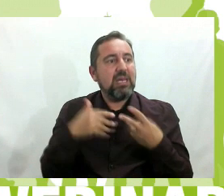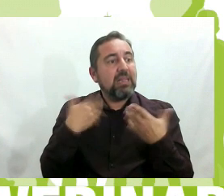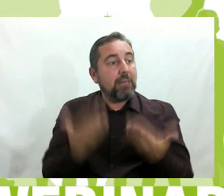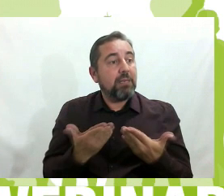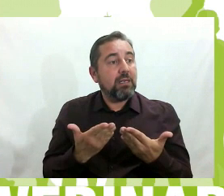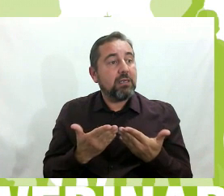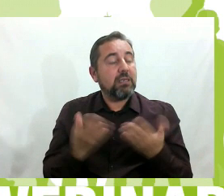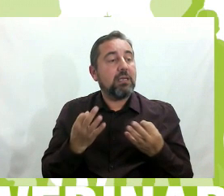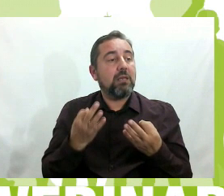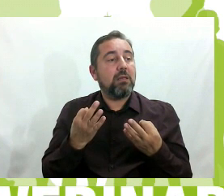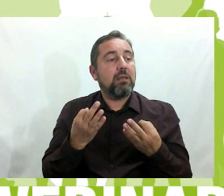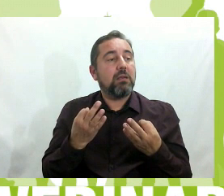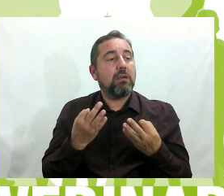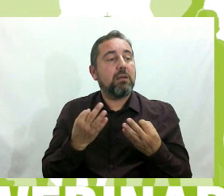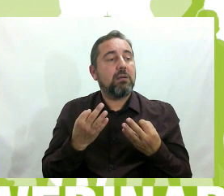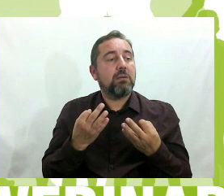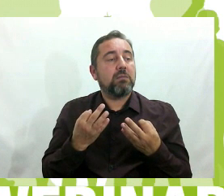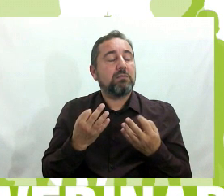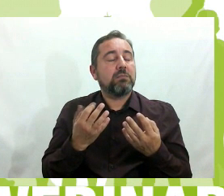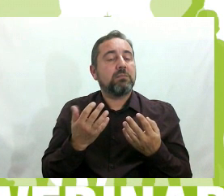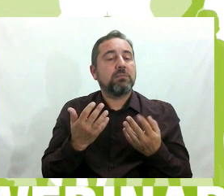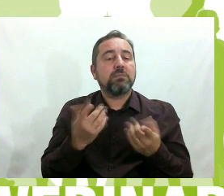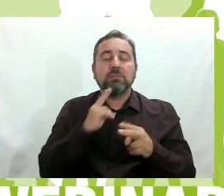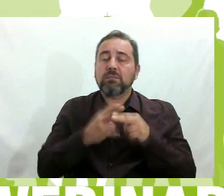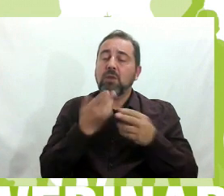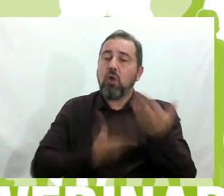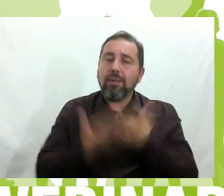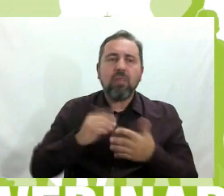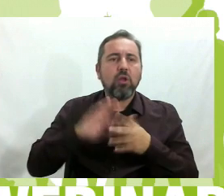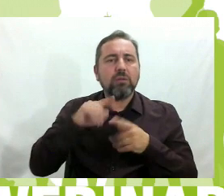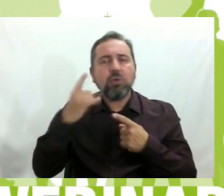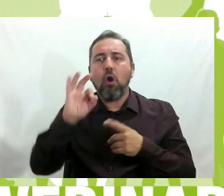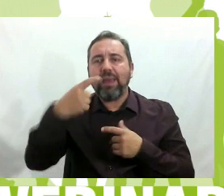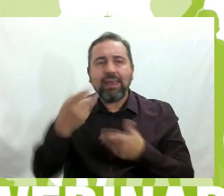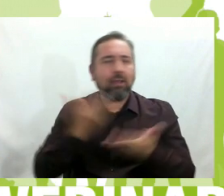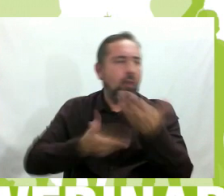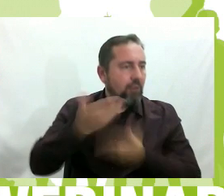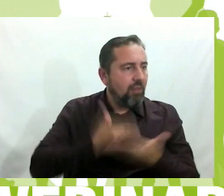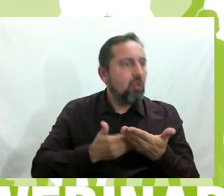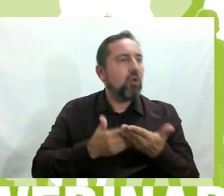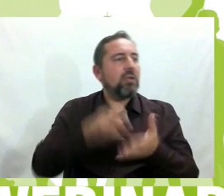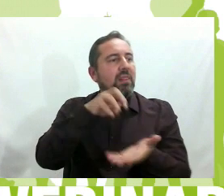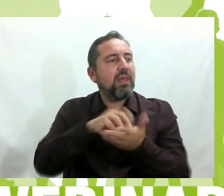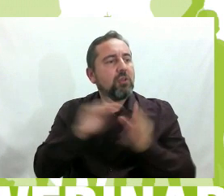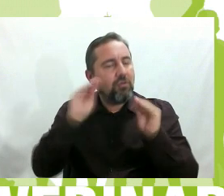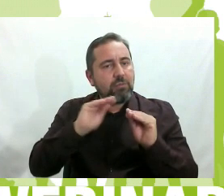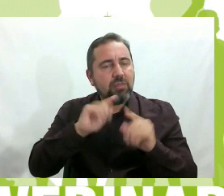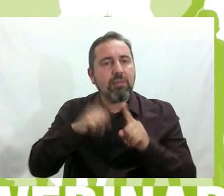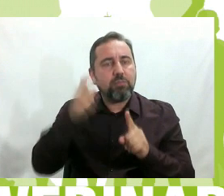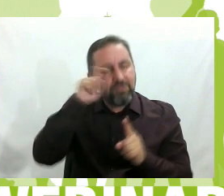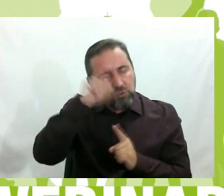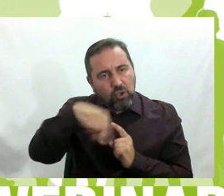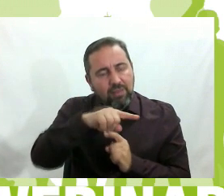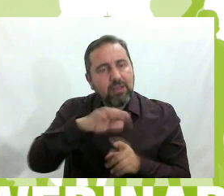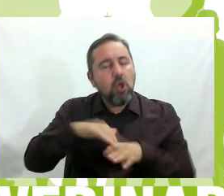de que tengamos colaboraciones externas de ONGs, el centro de formación de profesorado, la